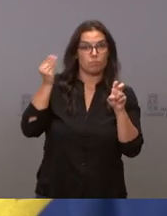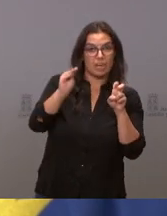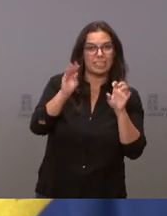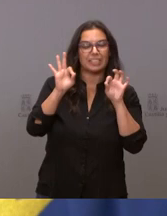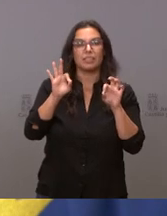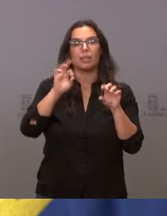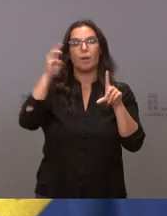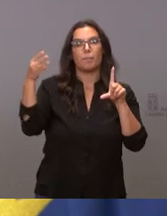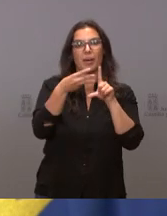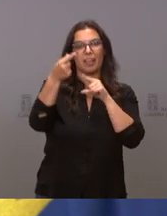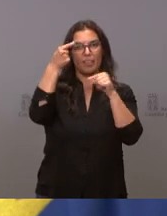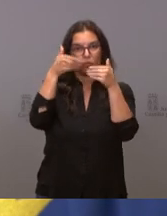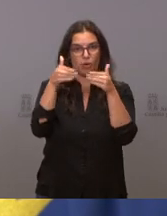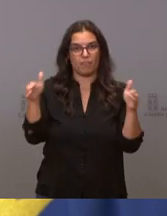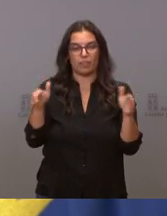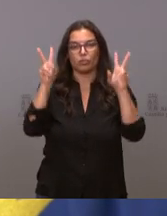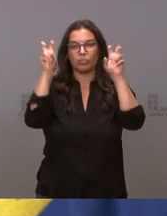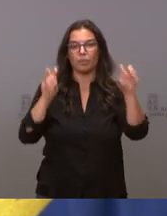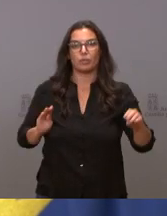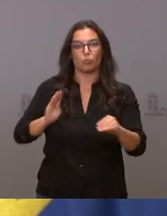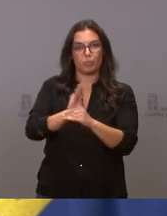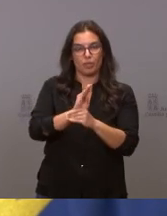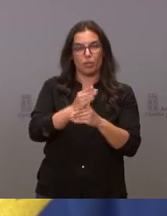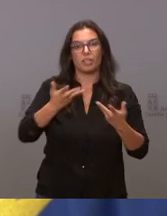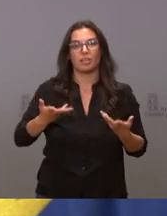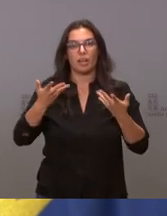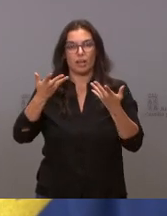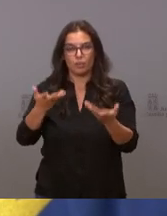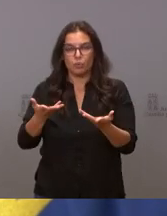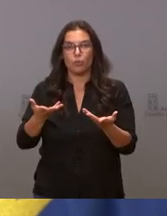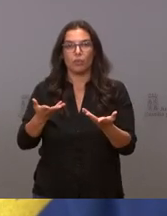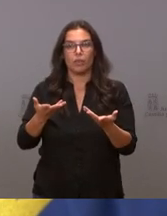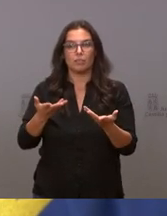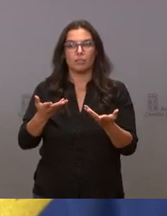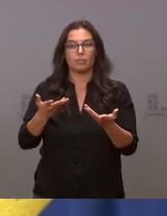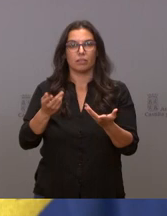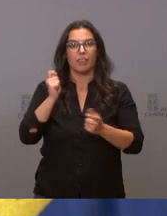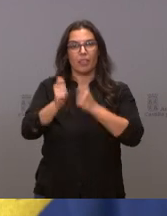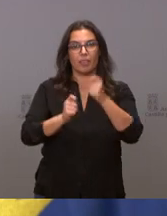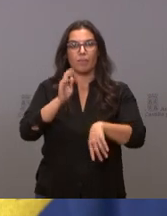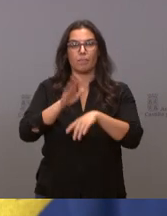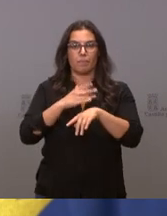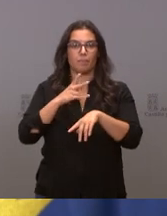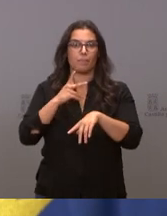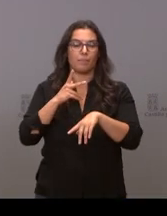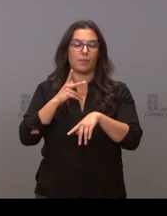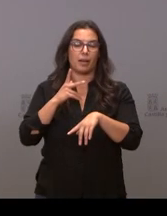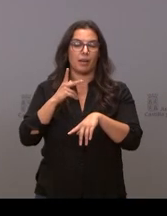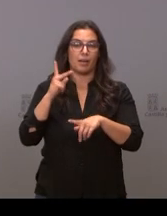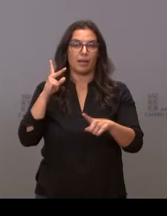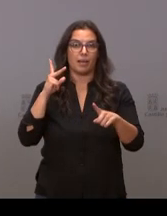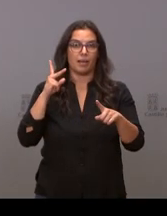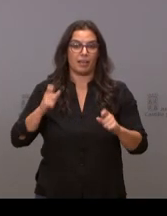las subvenciones y ayudas concedidas para reducir el impacto económico por la COVID en el